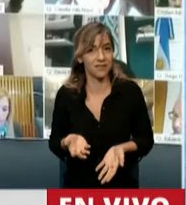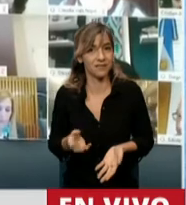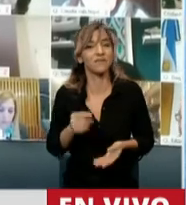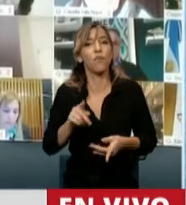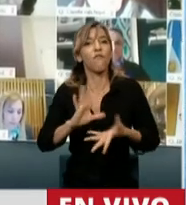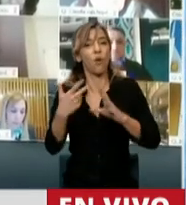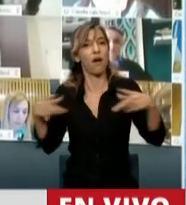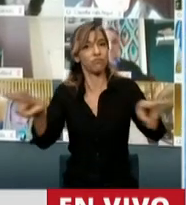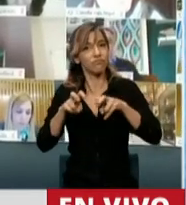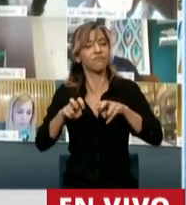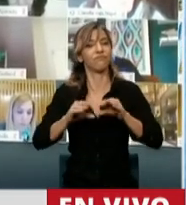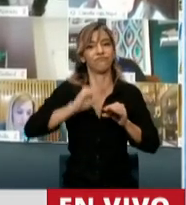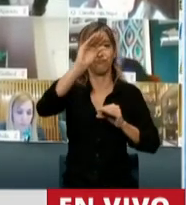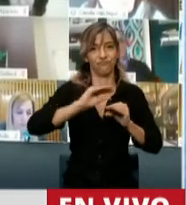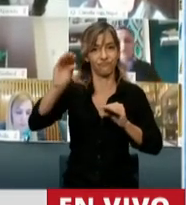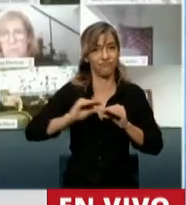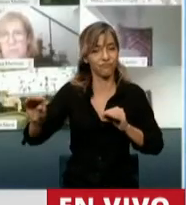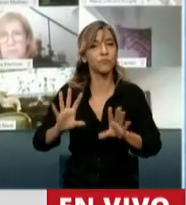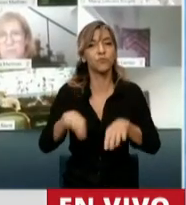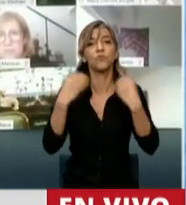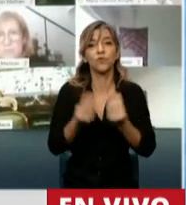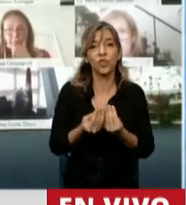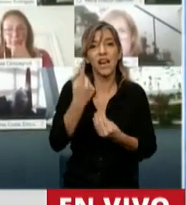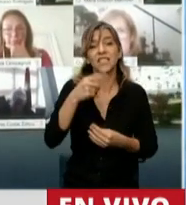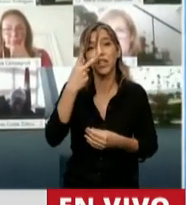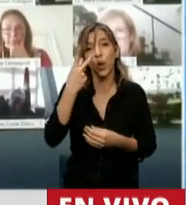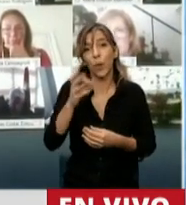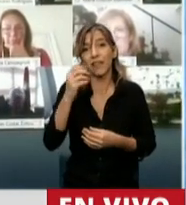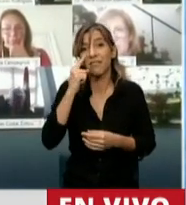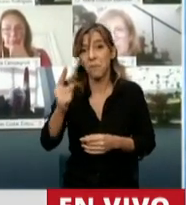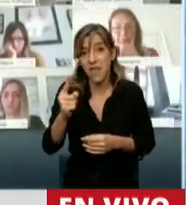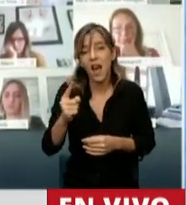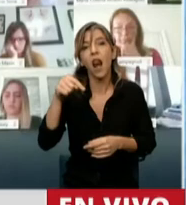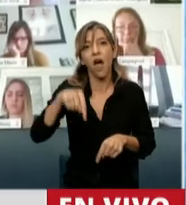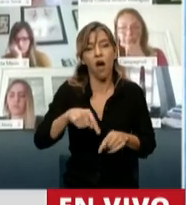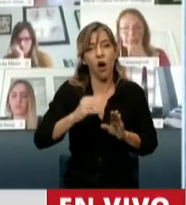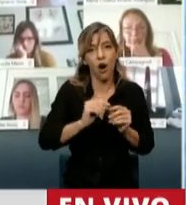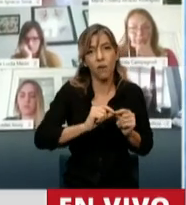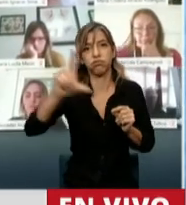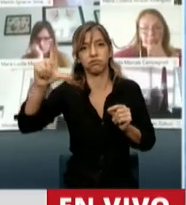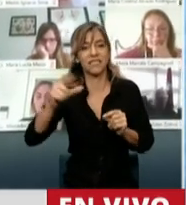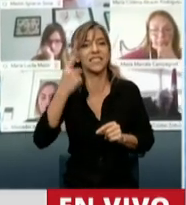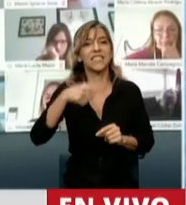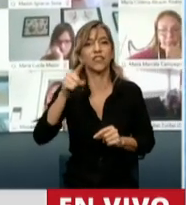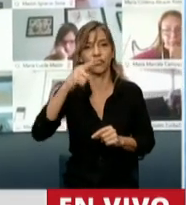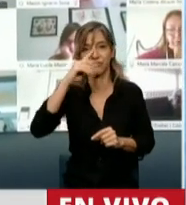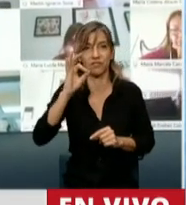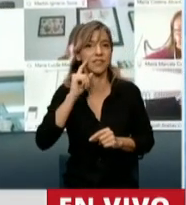En total de este fondo, que ya lleva 120.000, va a terminar llegando 170.000 millones de pesos.